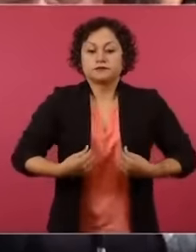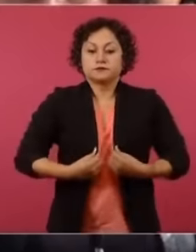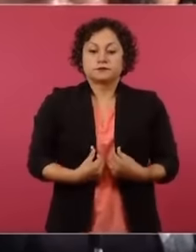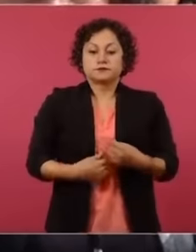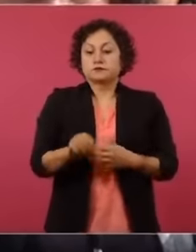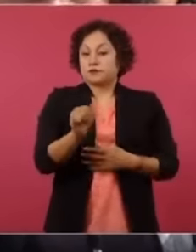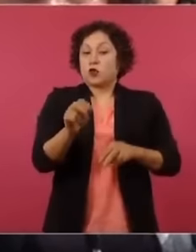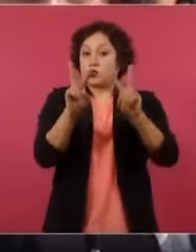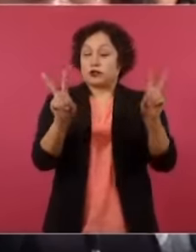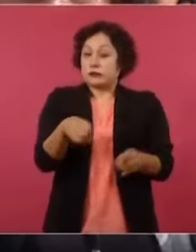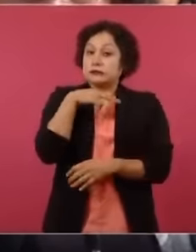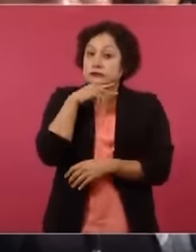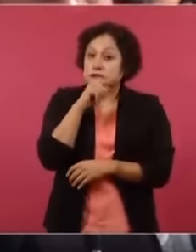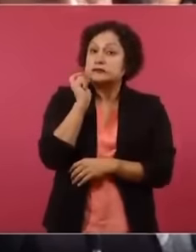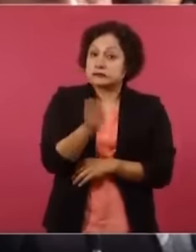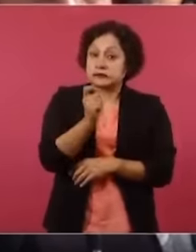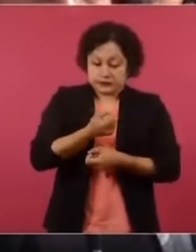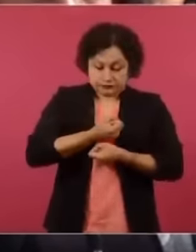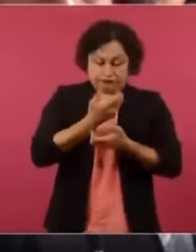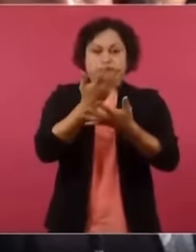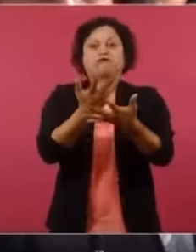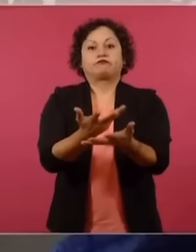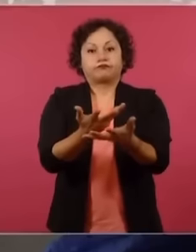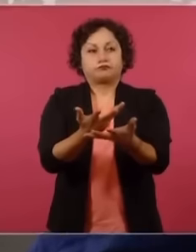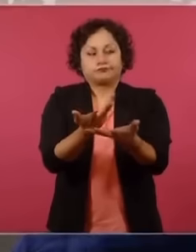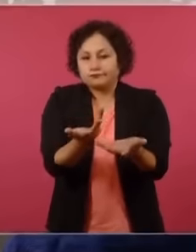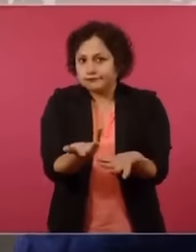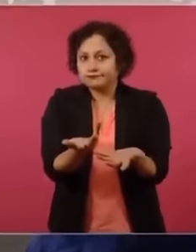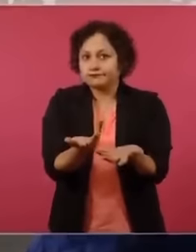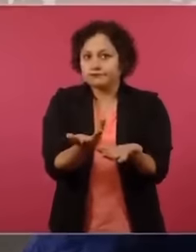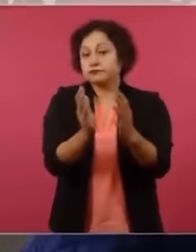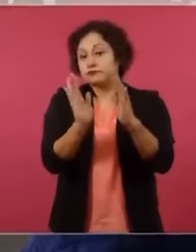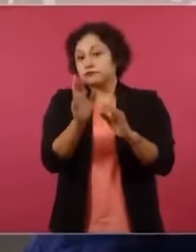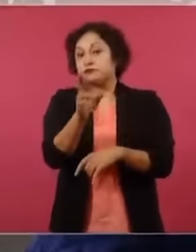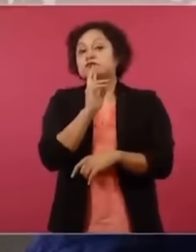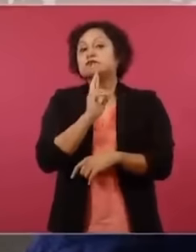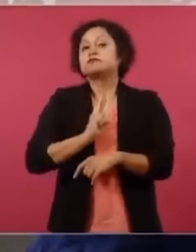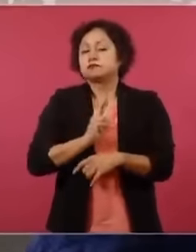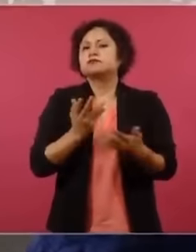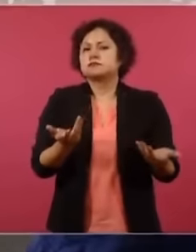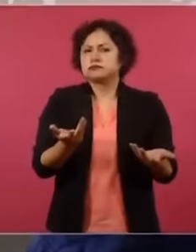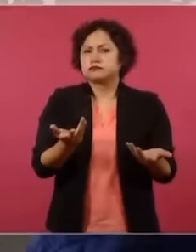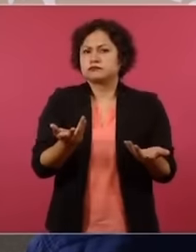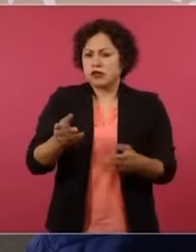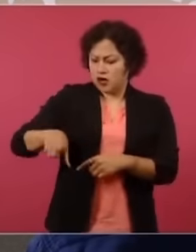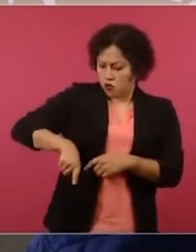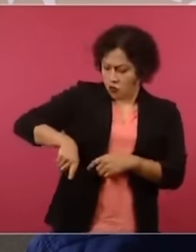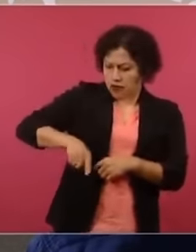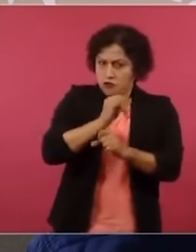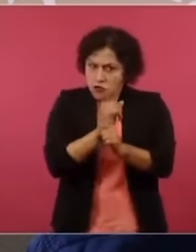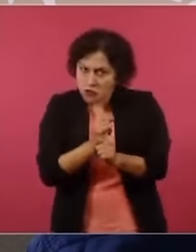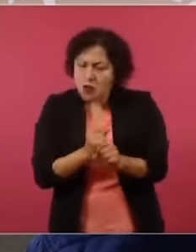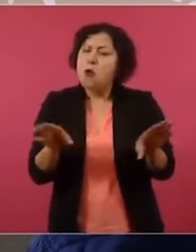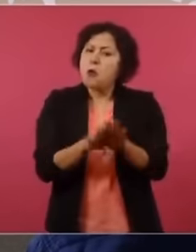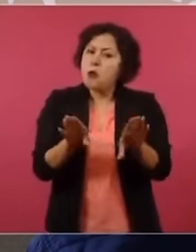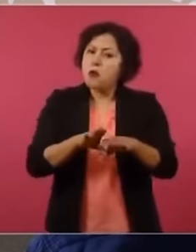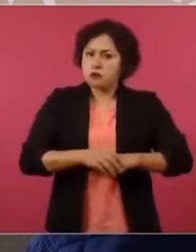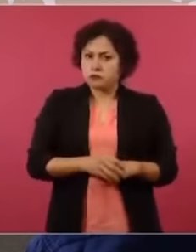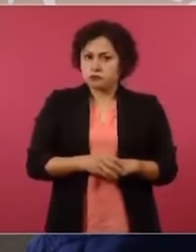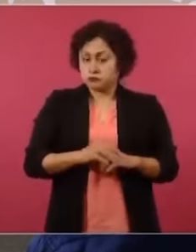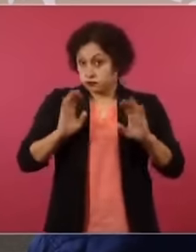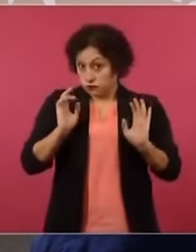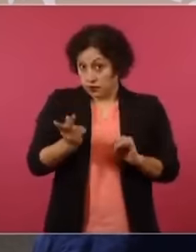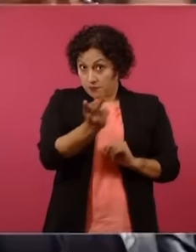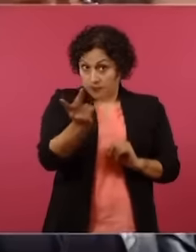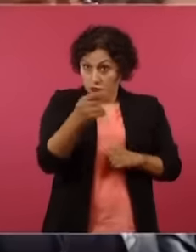Y el otro tema también preocupante es sobre la libertad de expresión, pero... Si usted quiere responderme a ese tema de cómo se investiga el Estado, ¿va usted también dejarle a Claudia